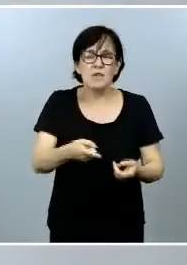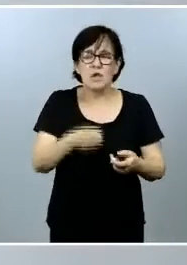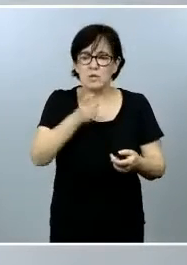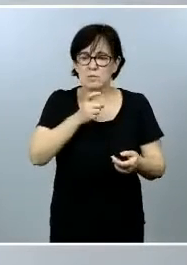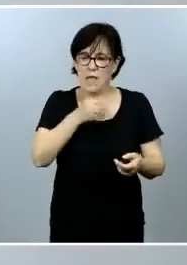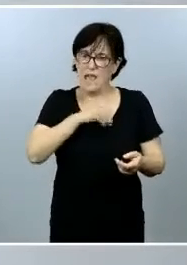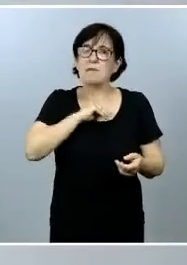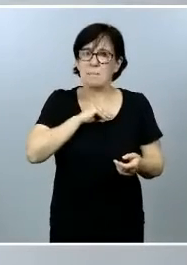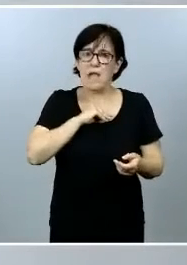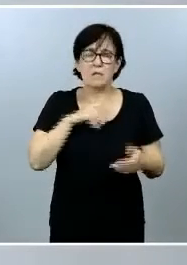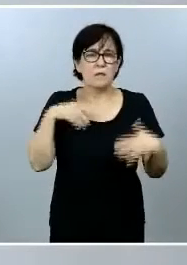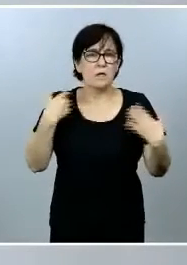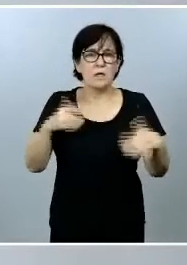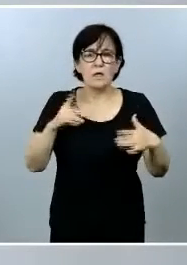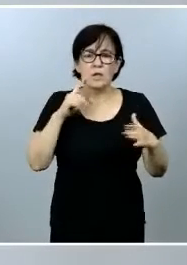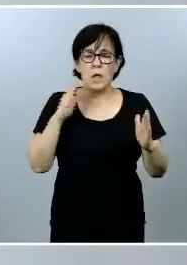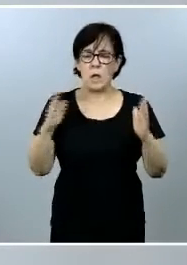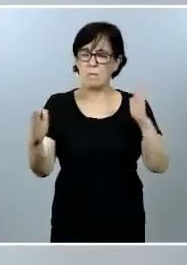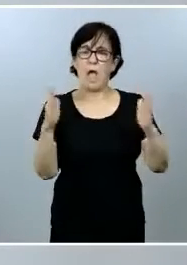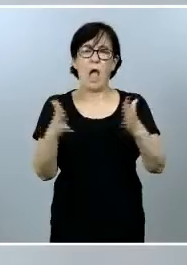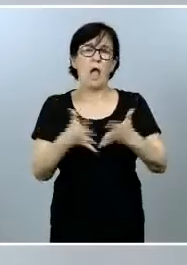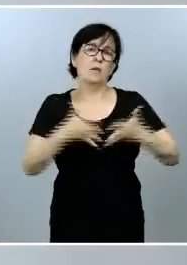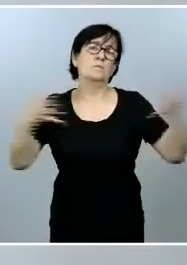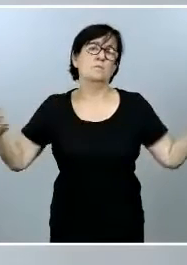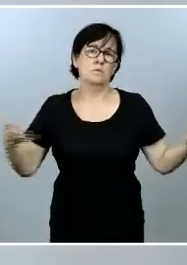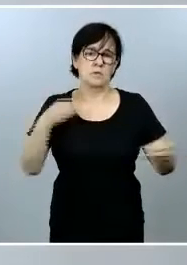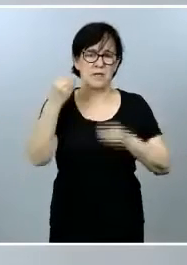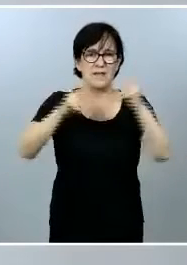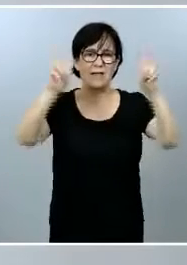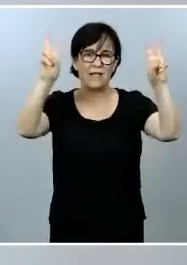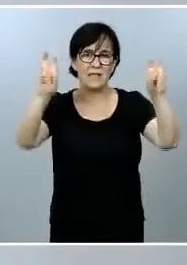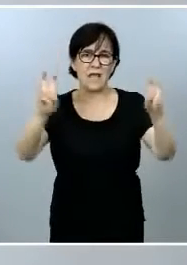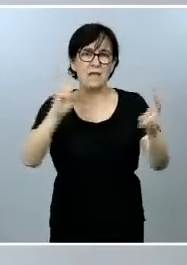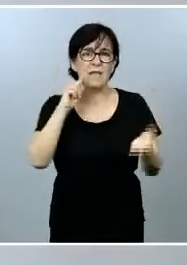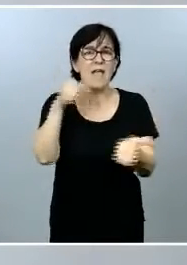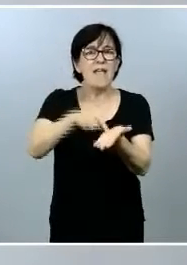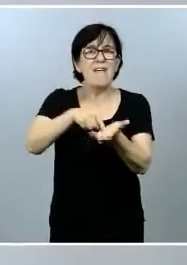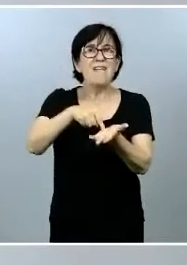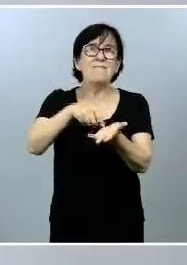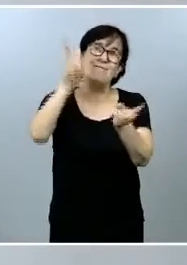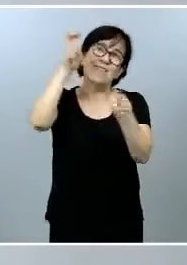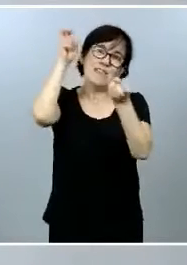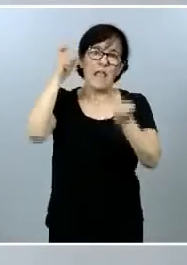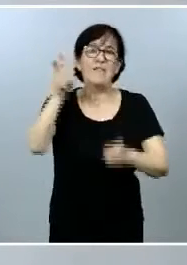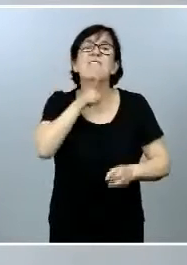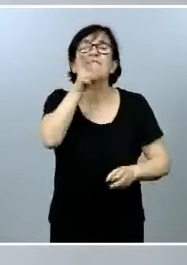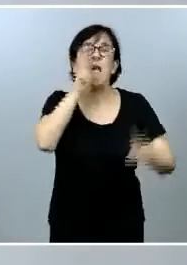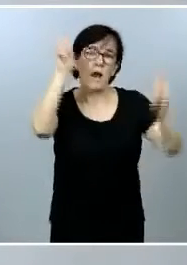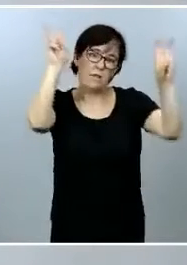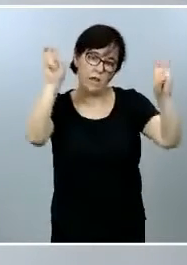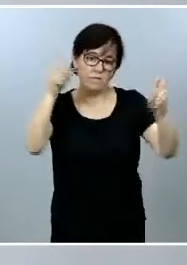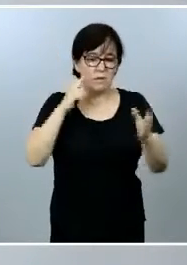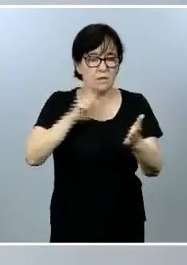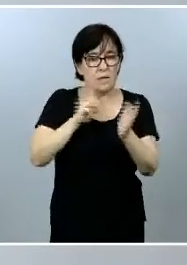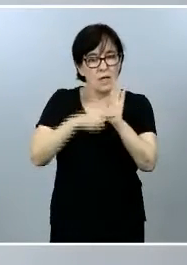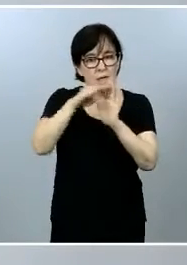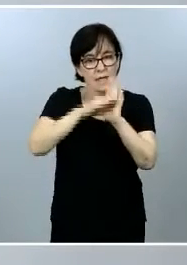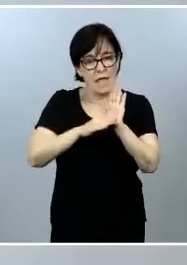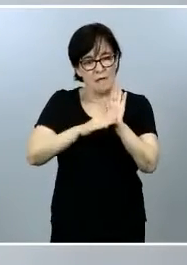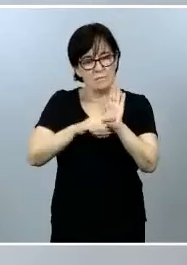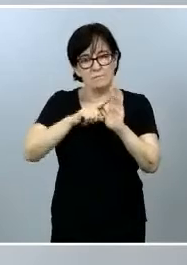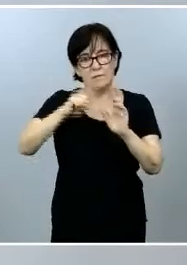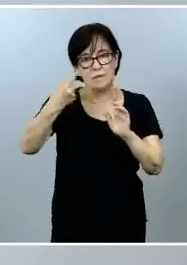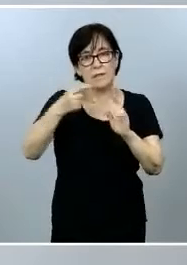cuenta con un margen muy amplio de actuación en materia de fiscalidad verde. Y lo queremos hacer en la ley bandera, en la ley